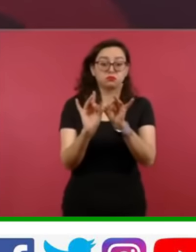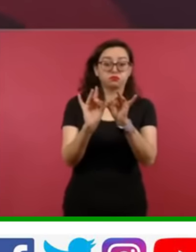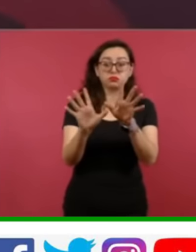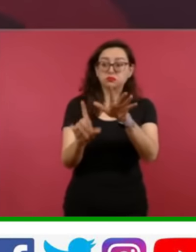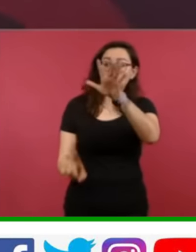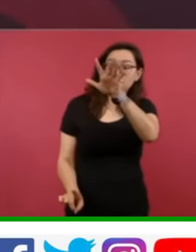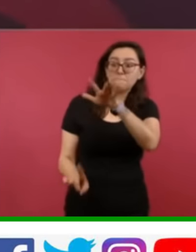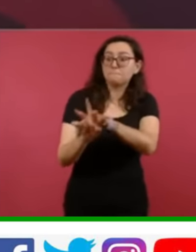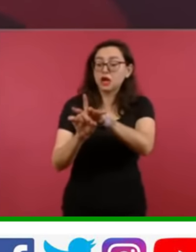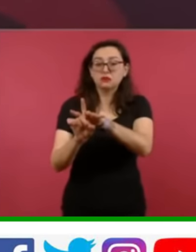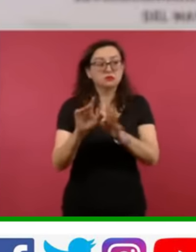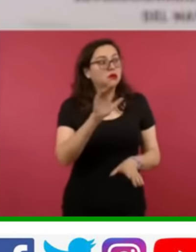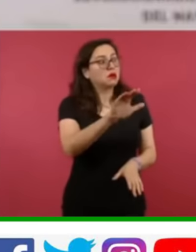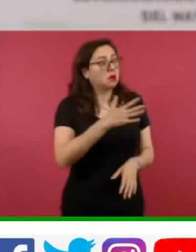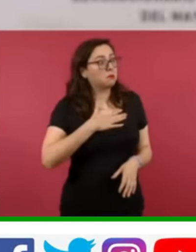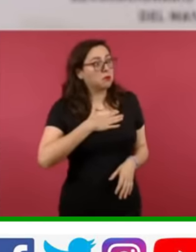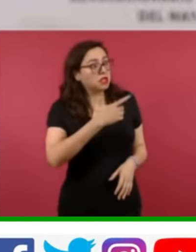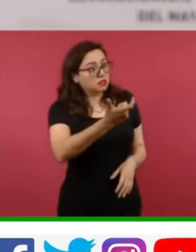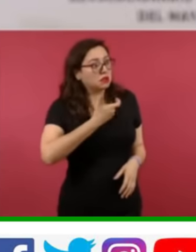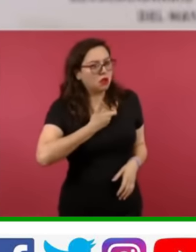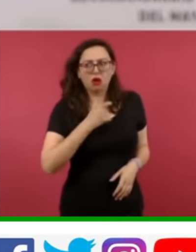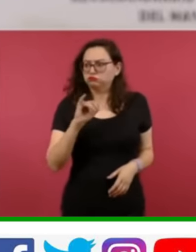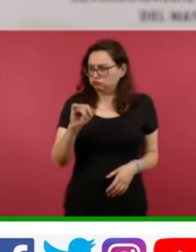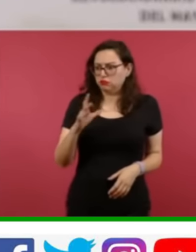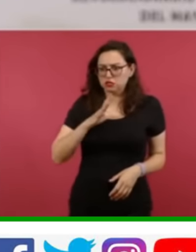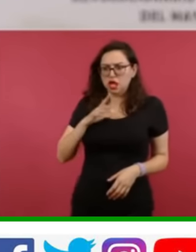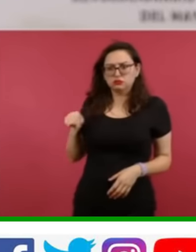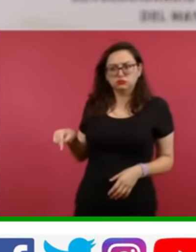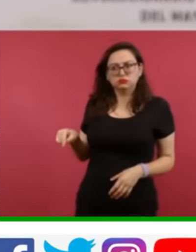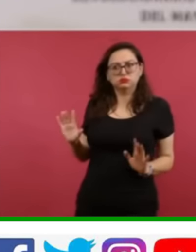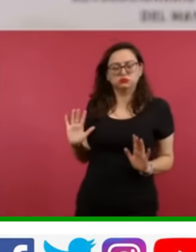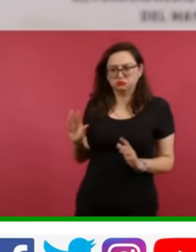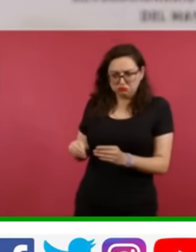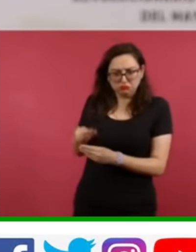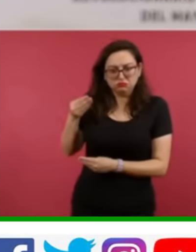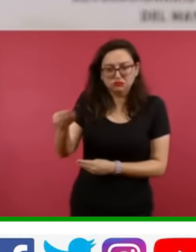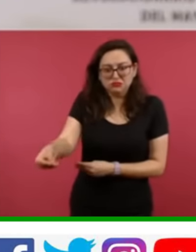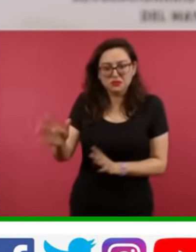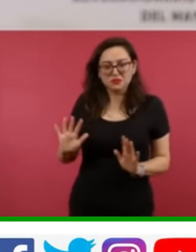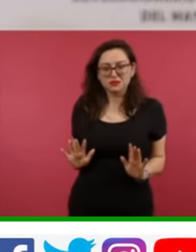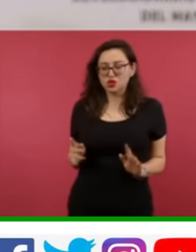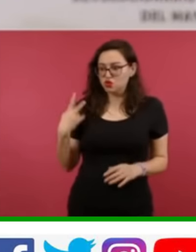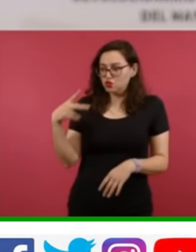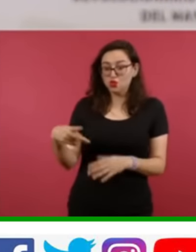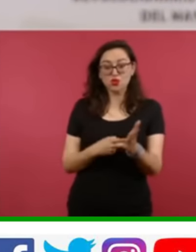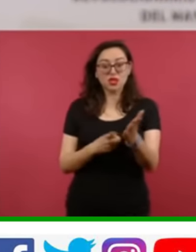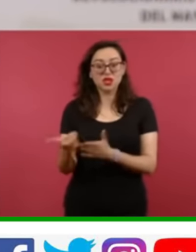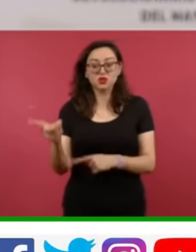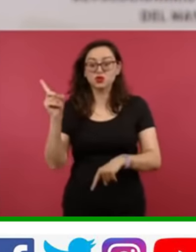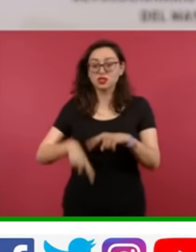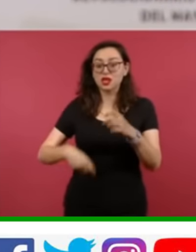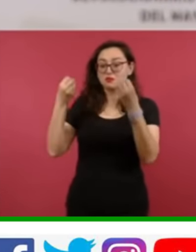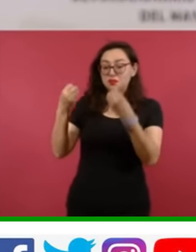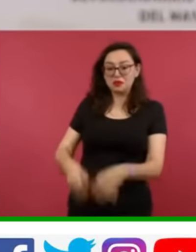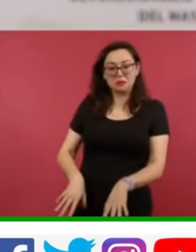Y esa es la clave de todo. Por eso nadie se puede